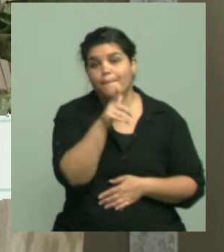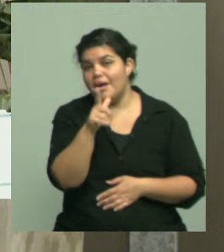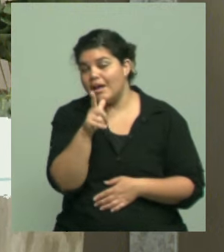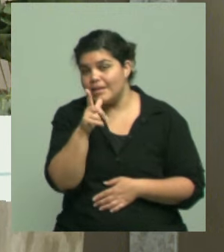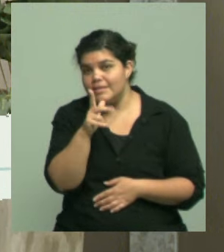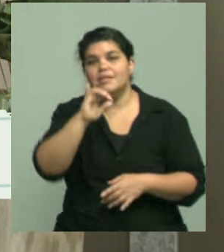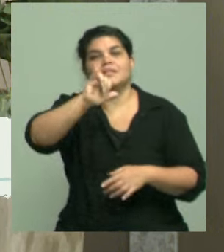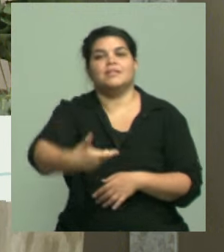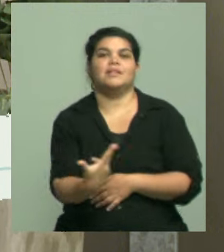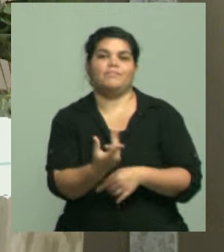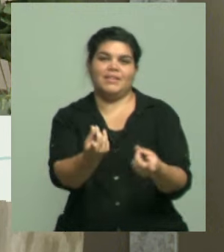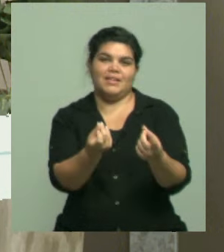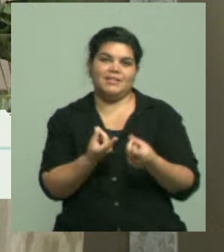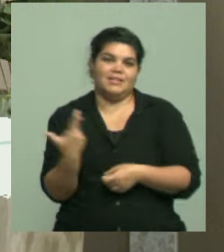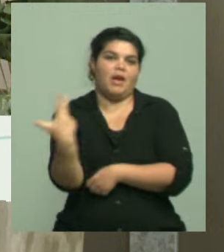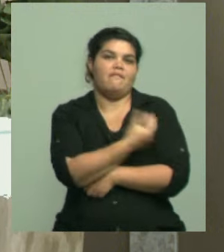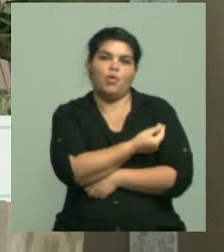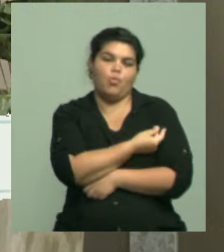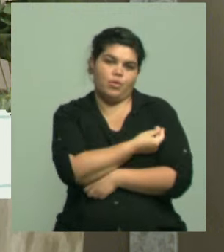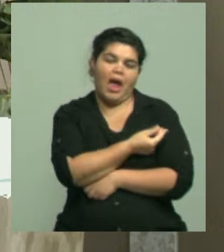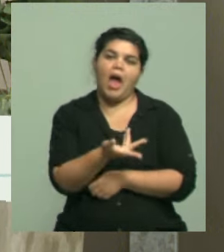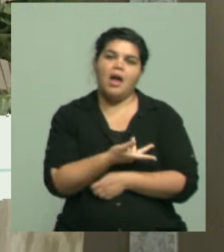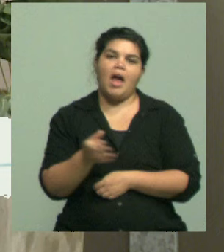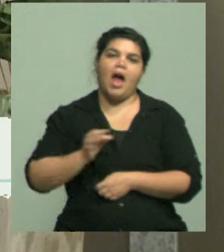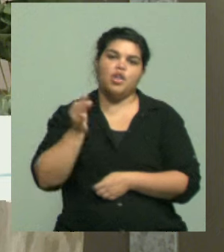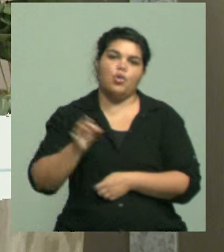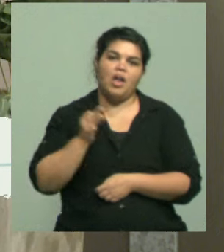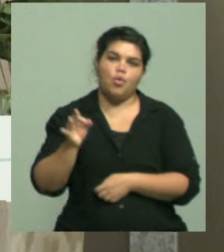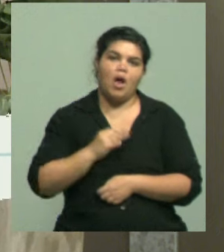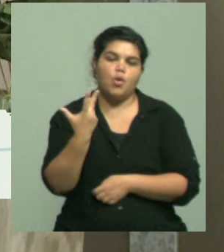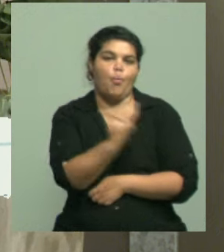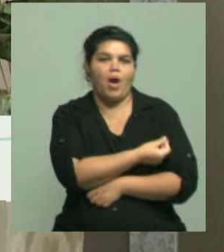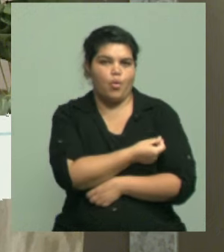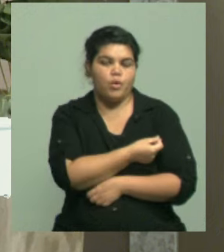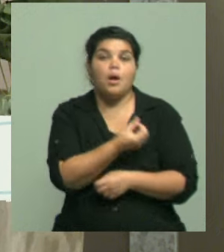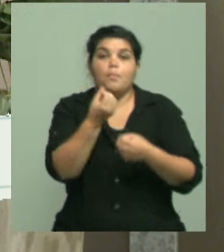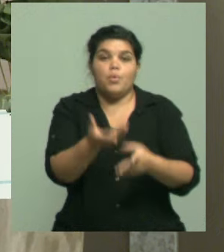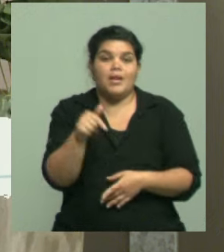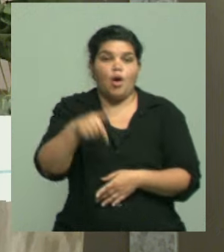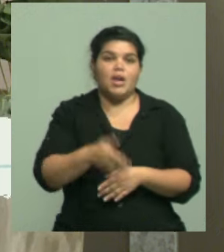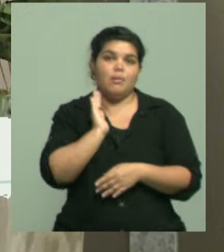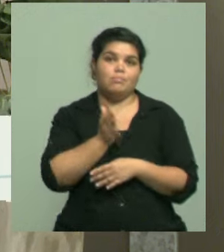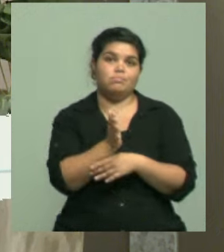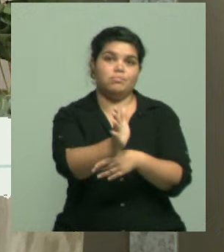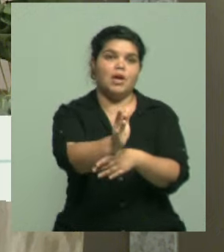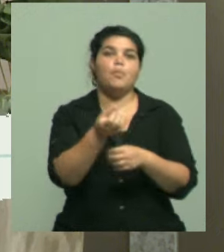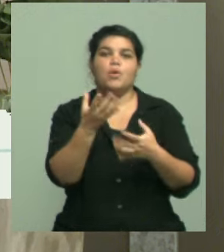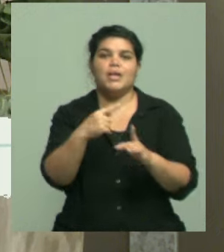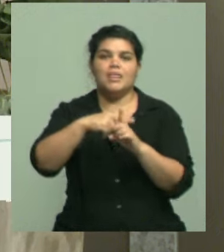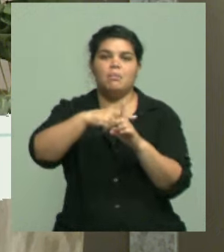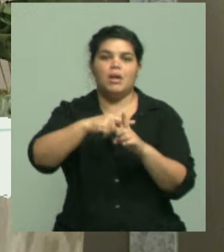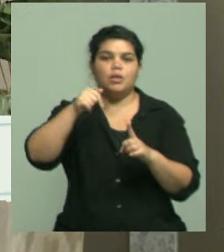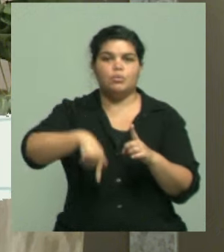necesario implementar la vacunación porque el dengue ha venido para quedarse, sobre todo porque ella hacía referencia a esto de la tropicalización